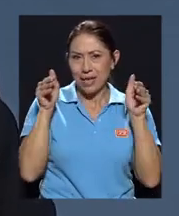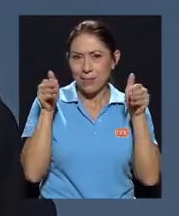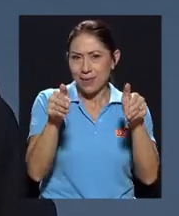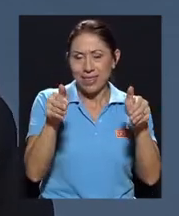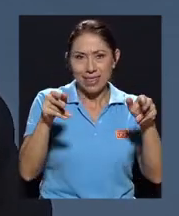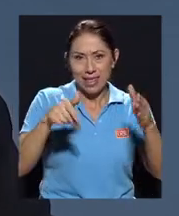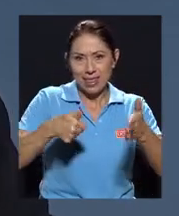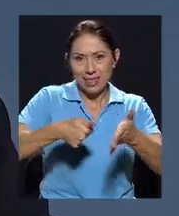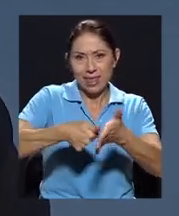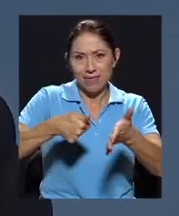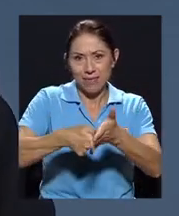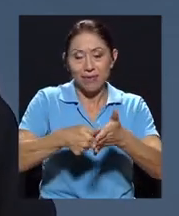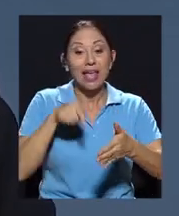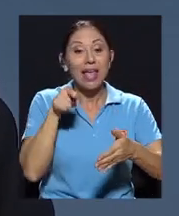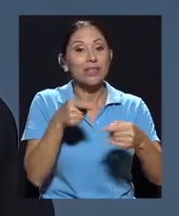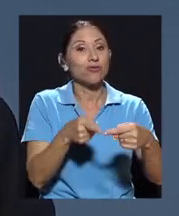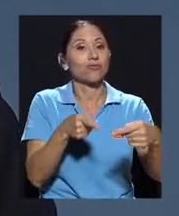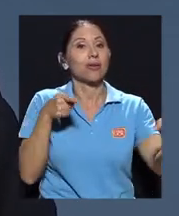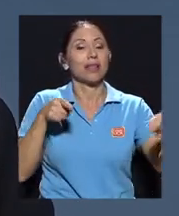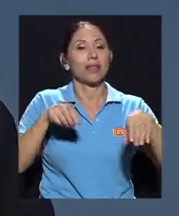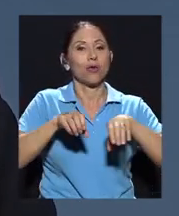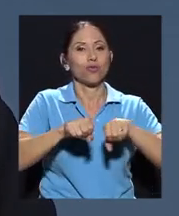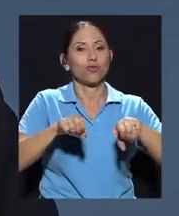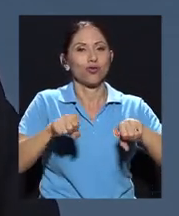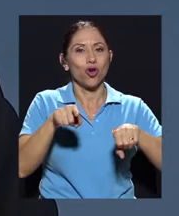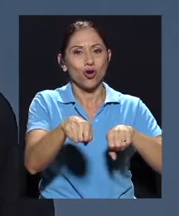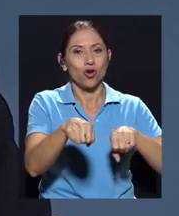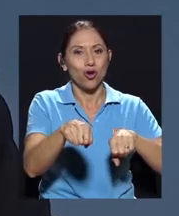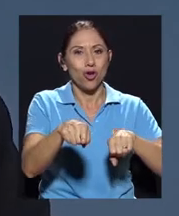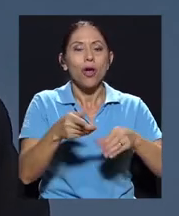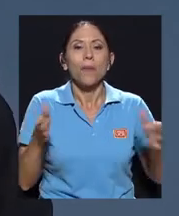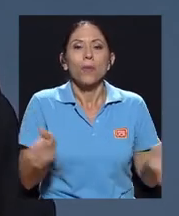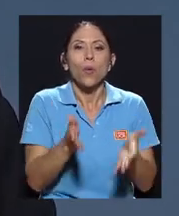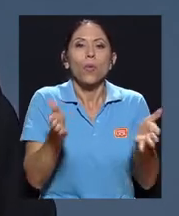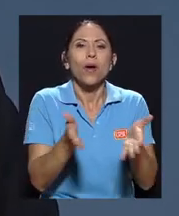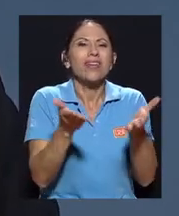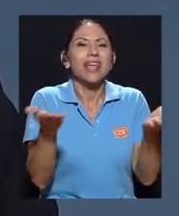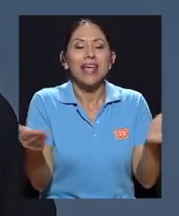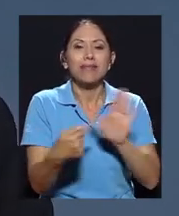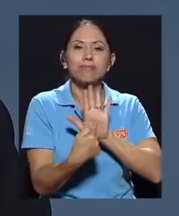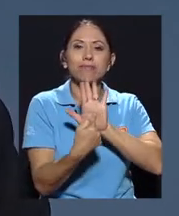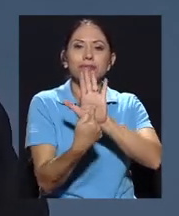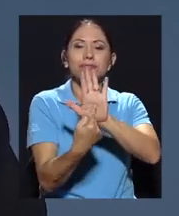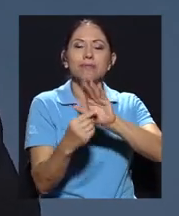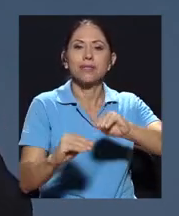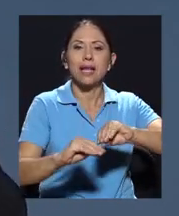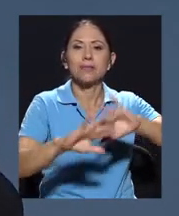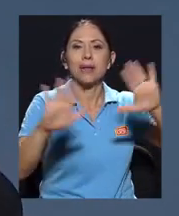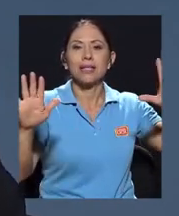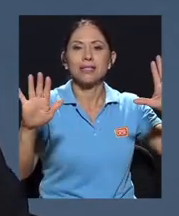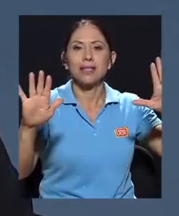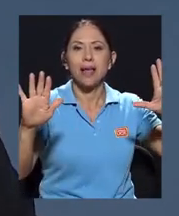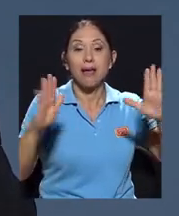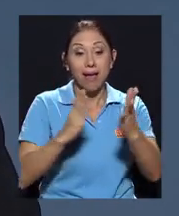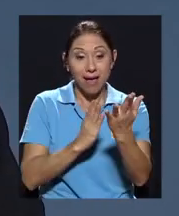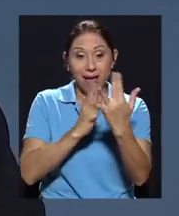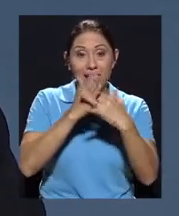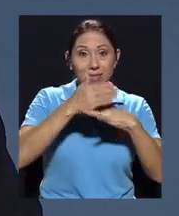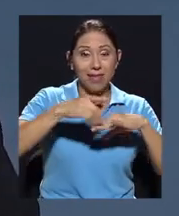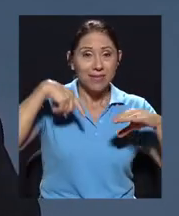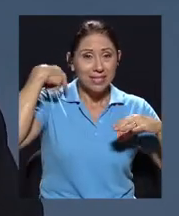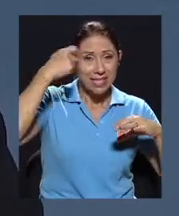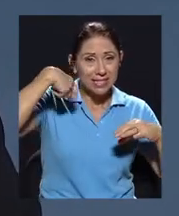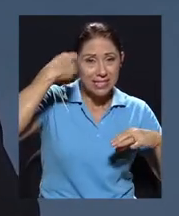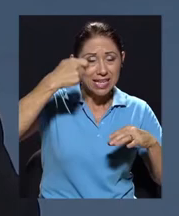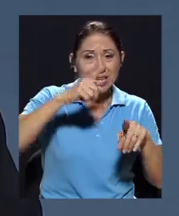anticorrupción. Y básicamente lo que promueven es la transparencia, de cómo a través del cine o a través de diferentes